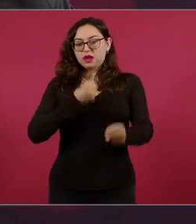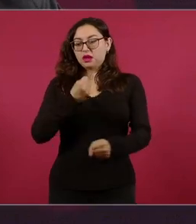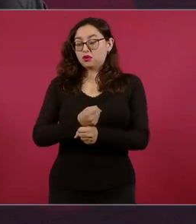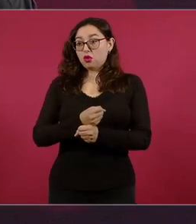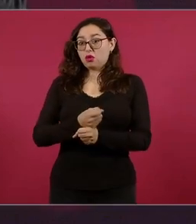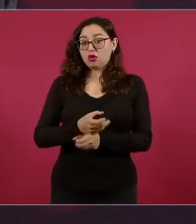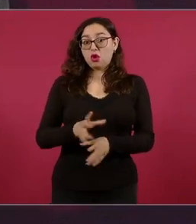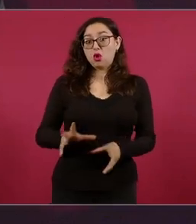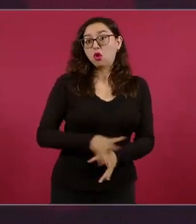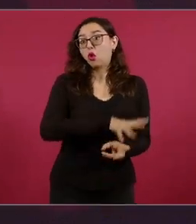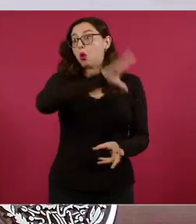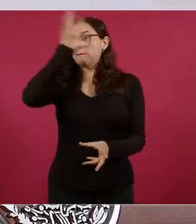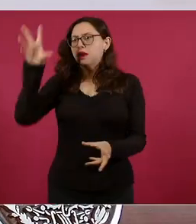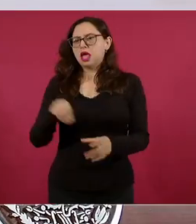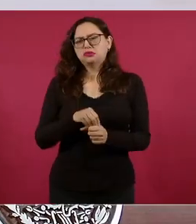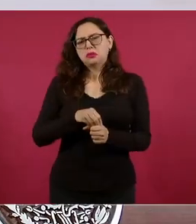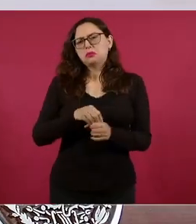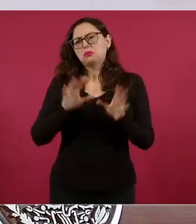la mitad